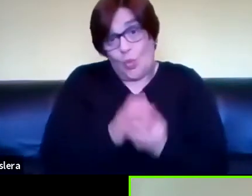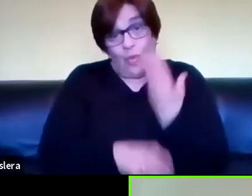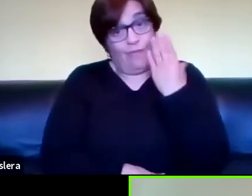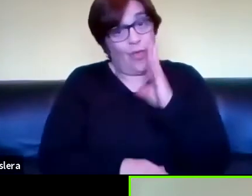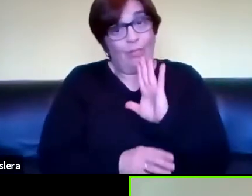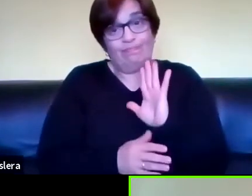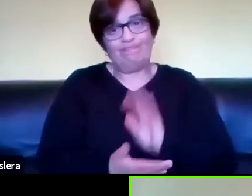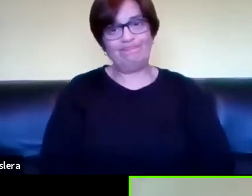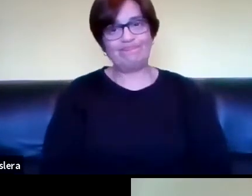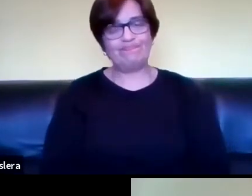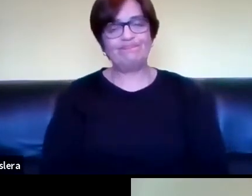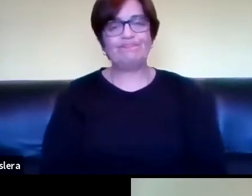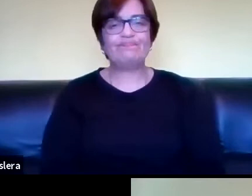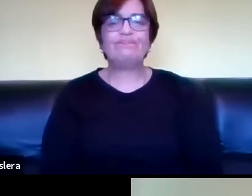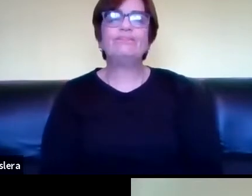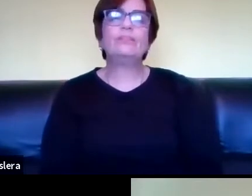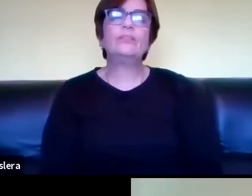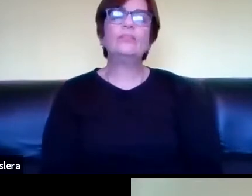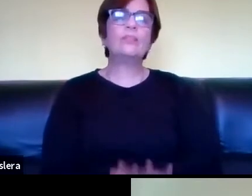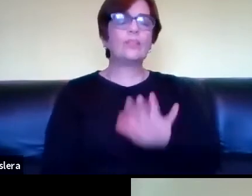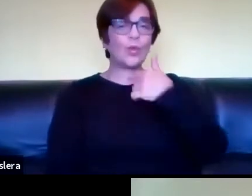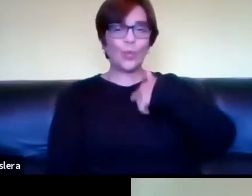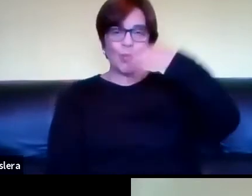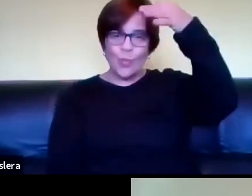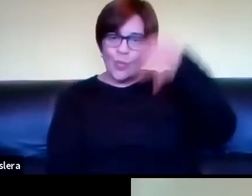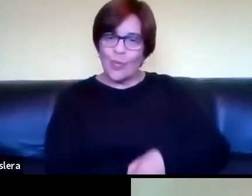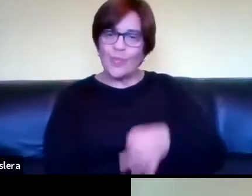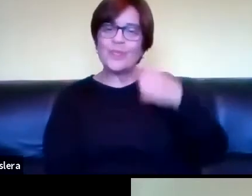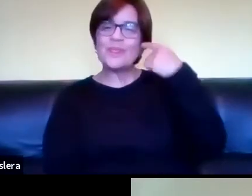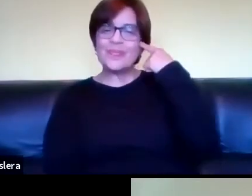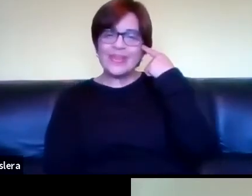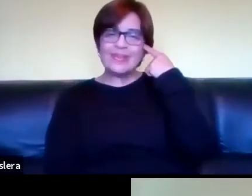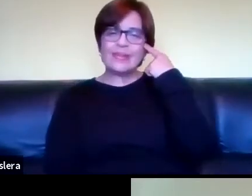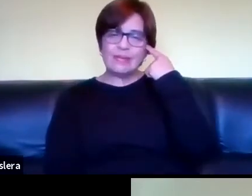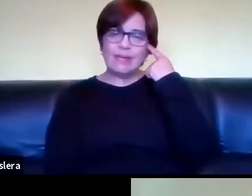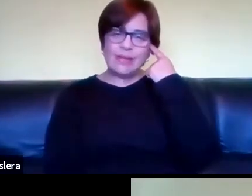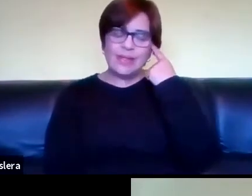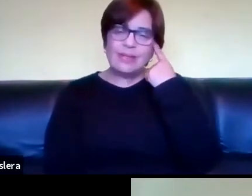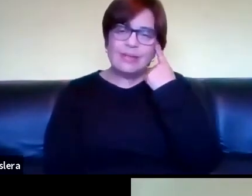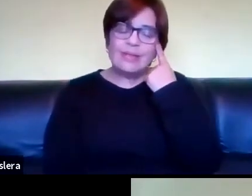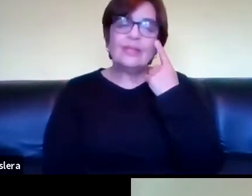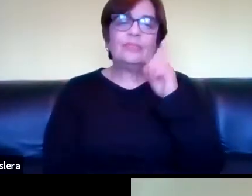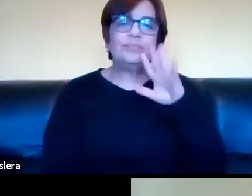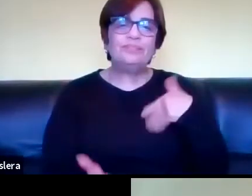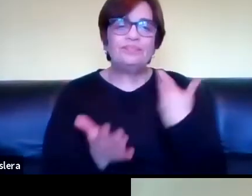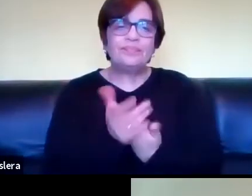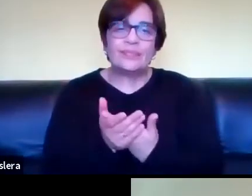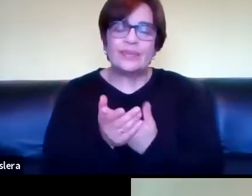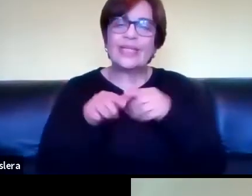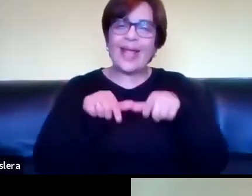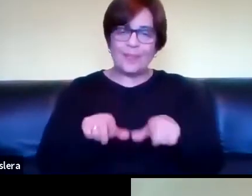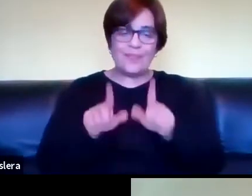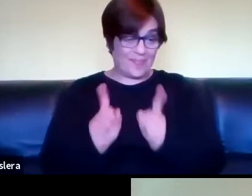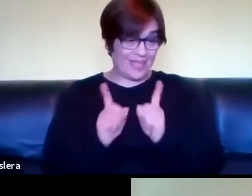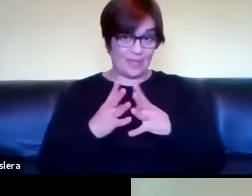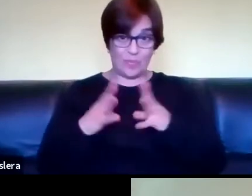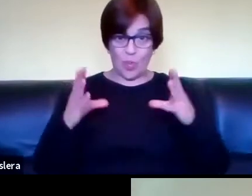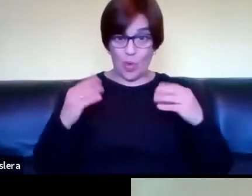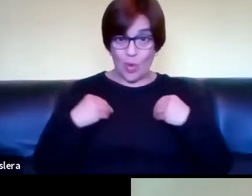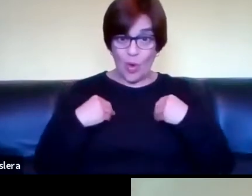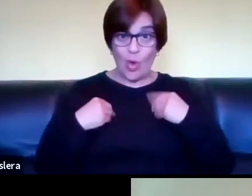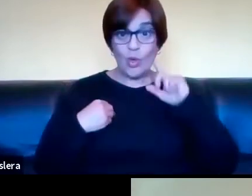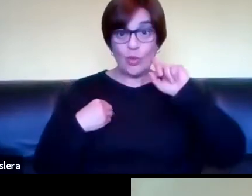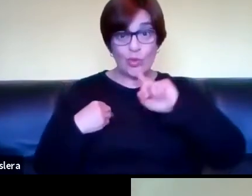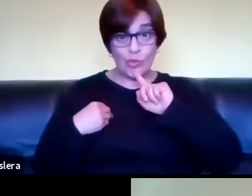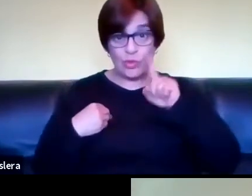no sé sí yo justo me quedé pensando en esto que planteabas de la escuela y de la escuela de